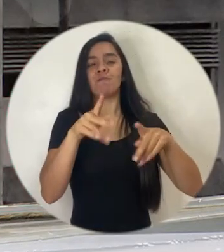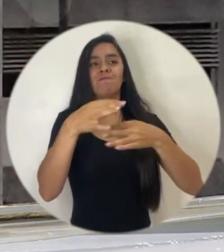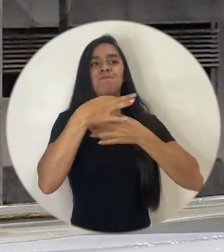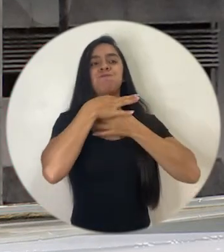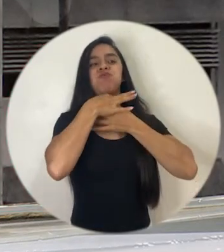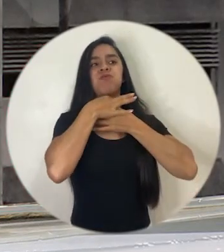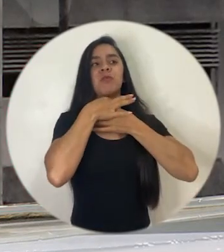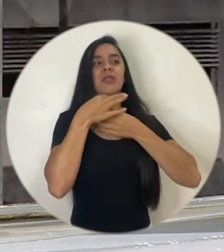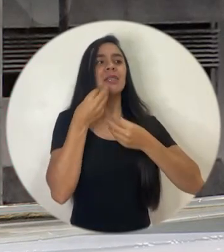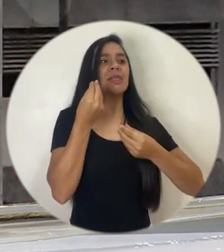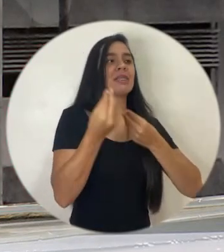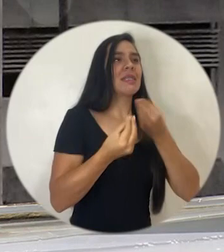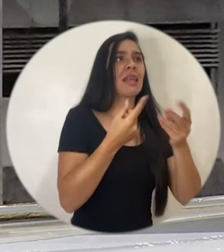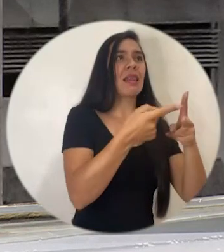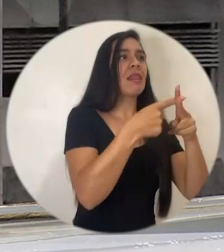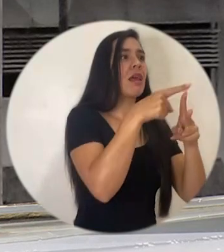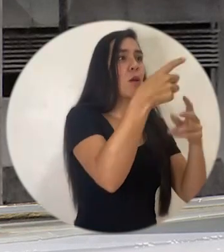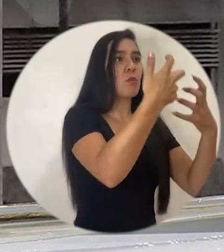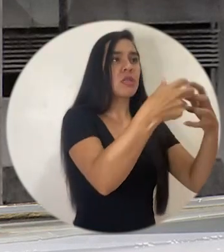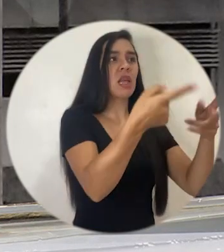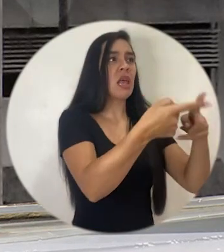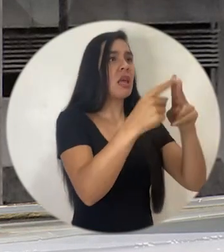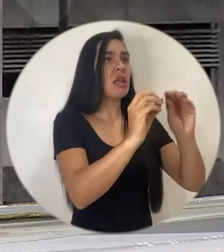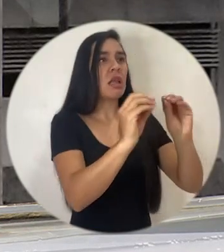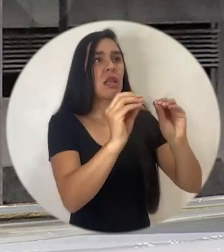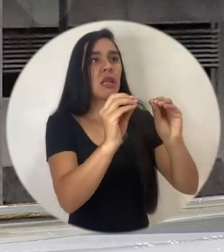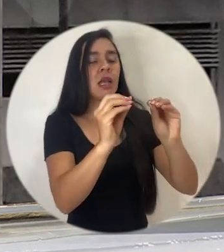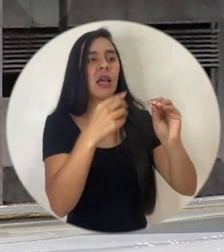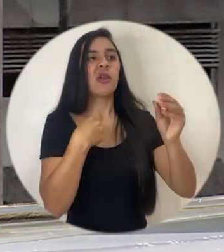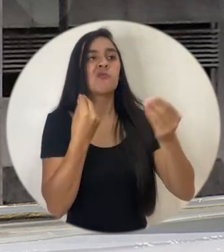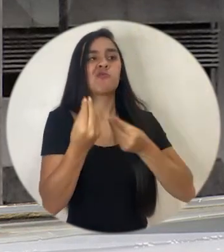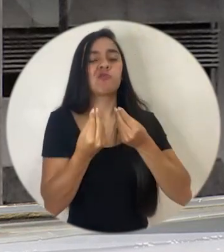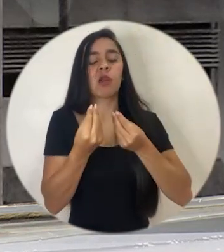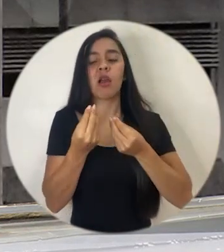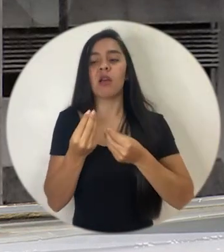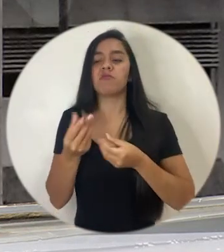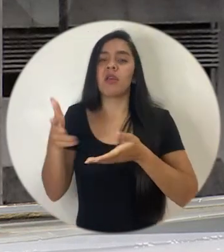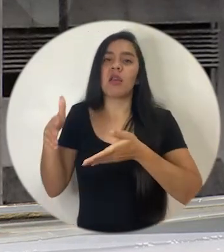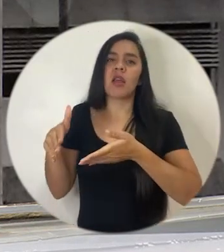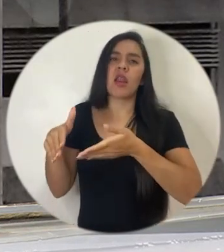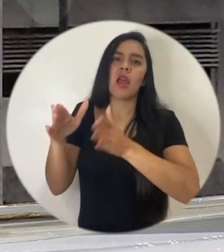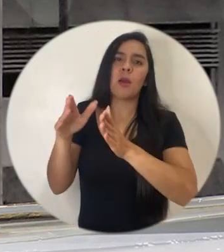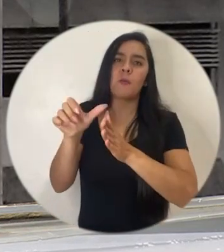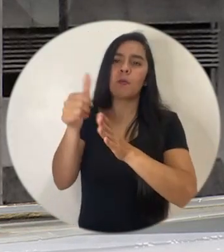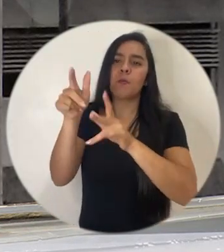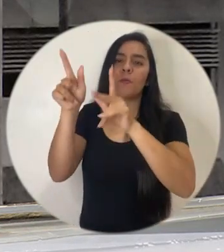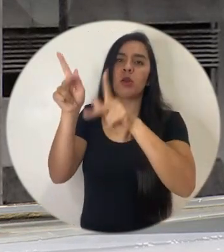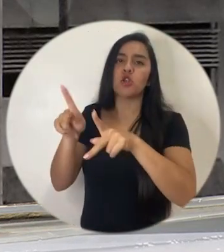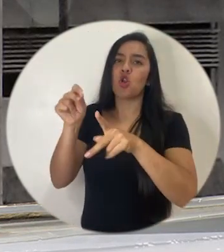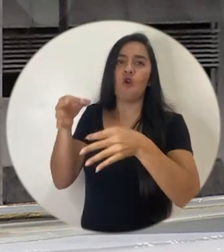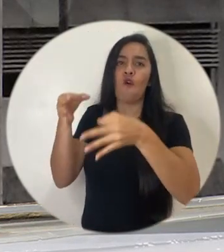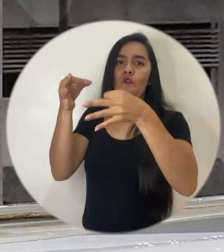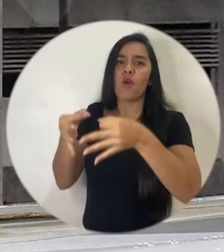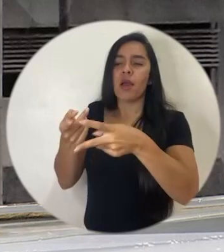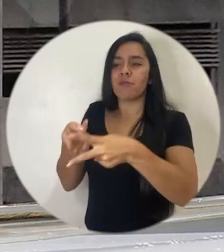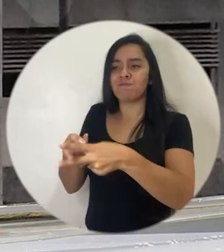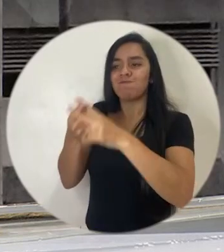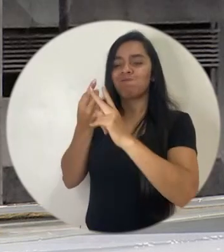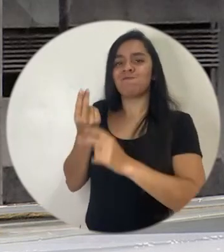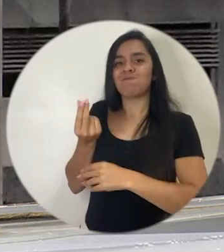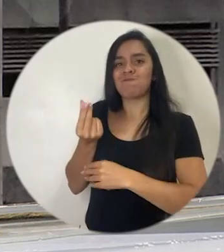terminan presas de los usureros, de los préstamos callejeros, muchos